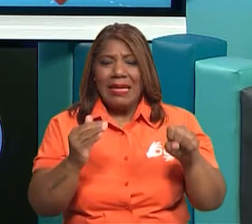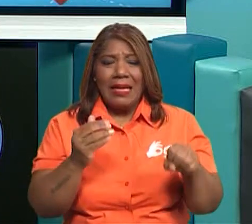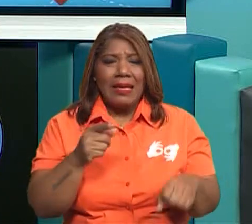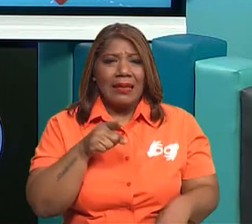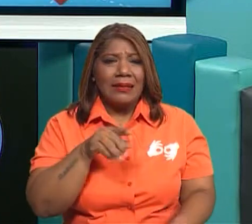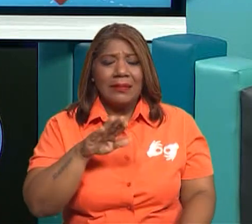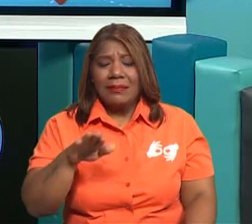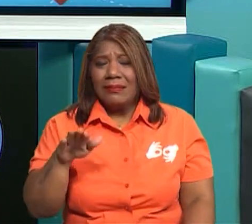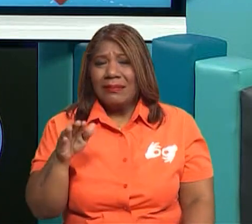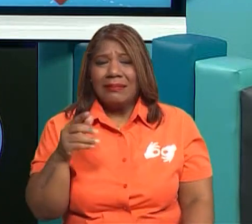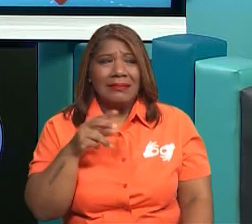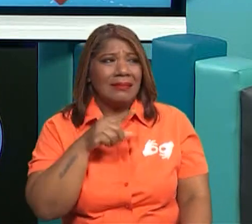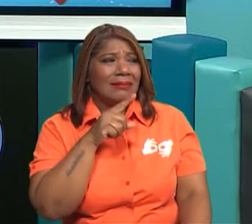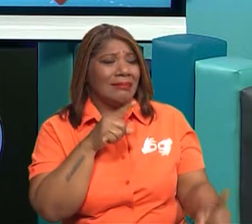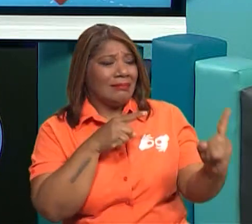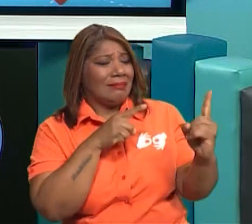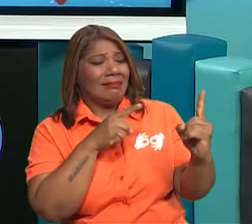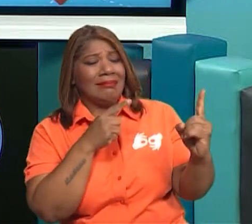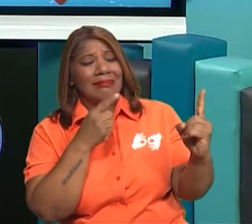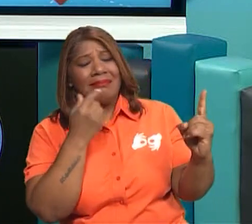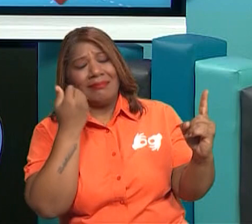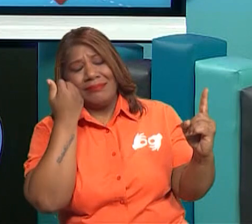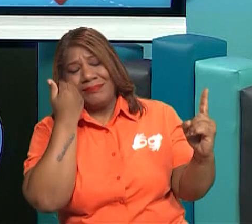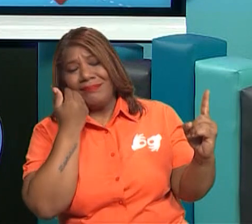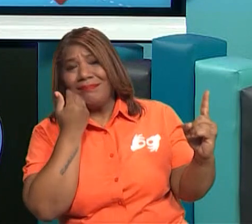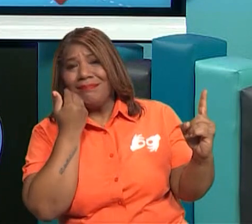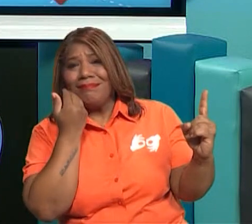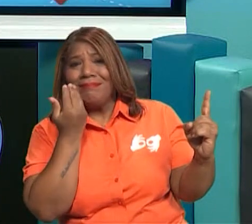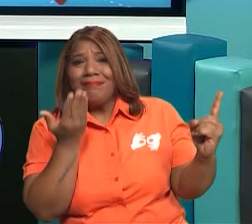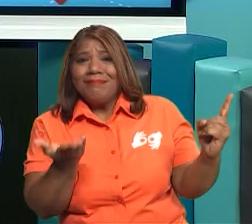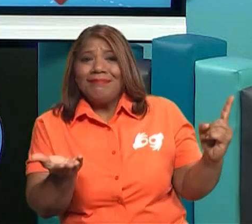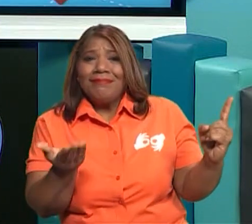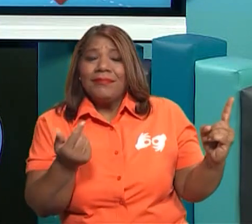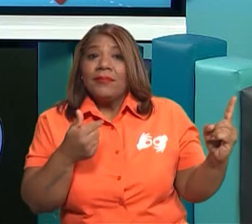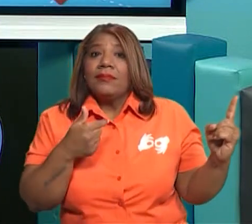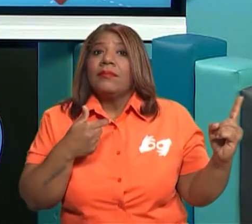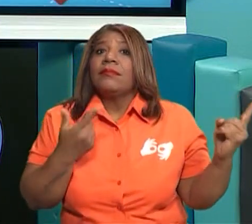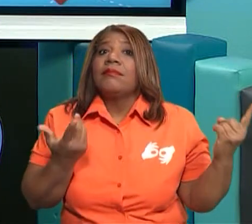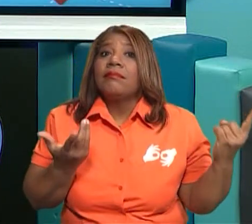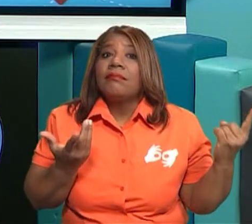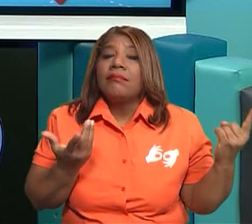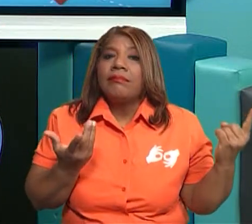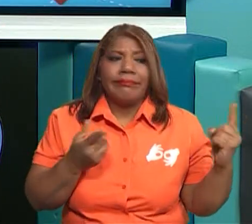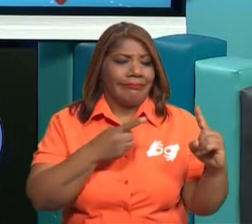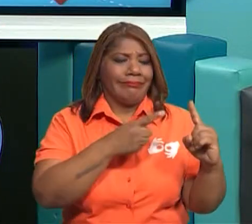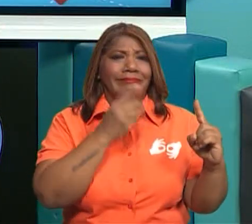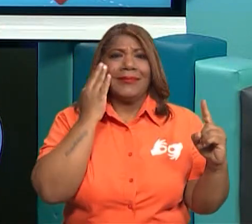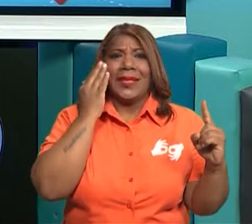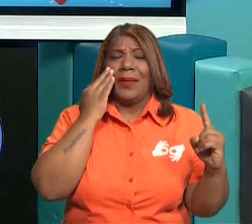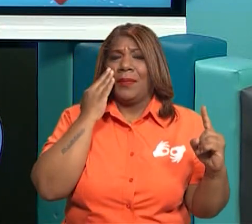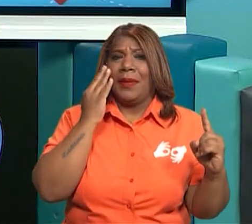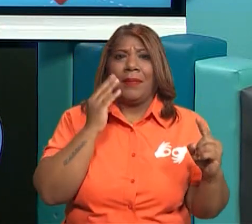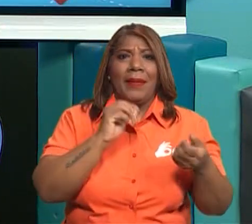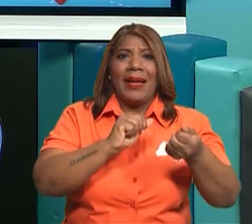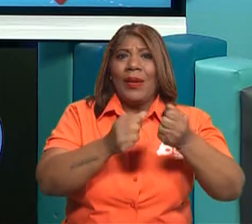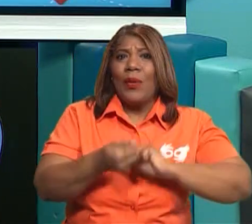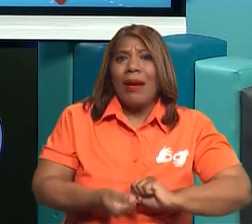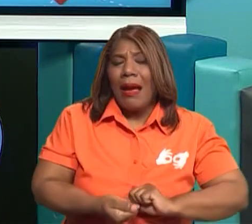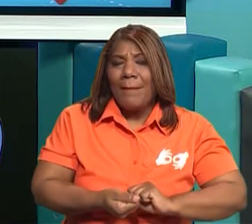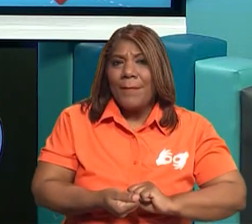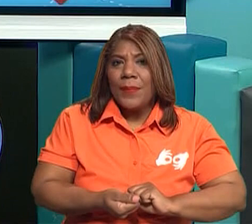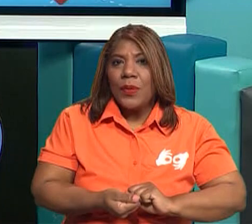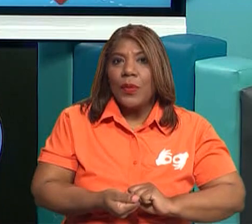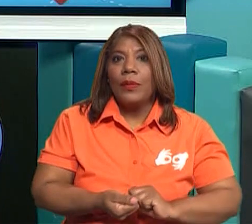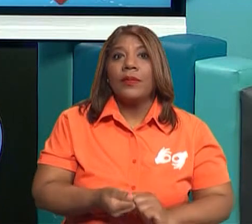sentir triste. ¿Por qué? Porque no te trajeron lo que tú querías. De la misma manera, el